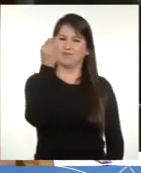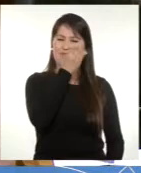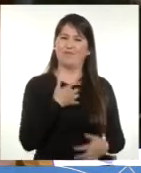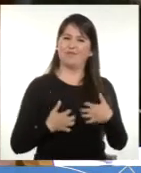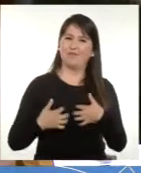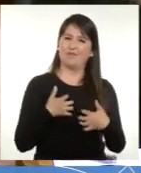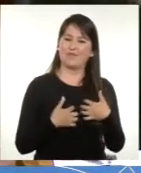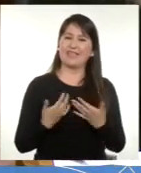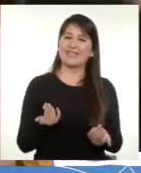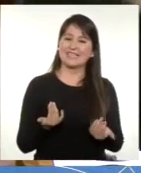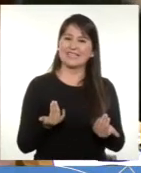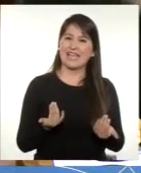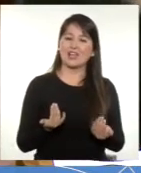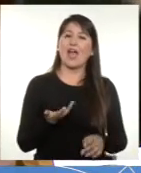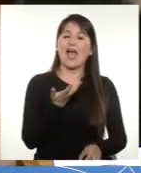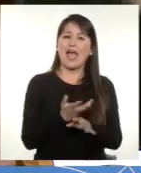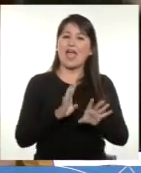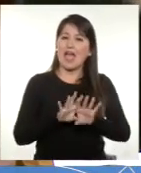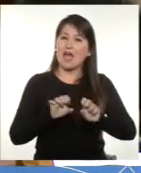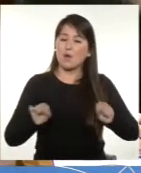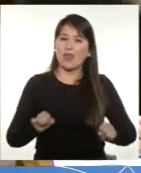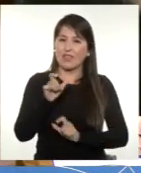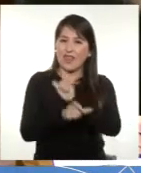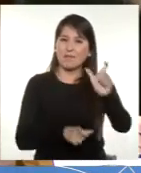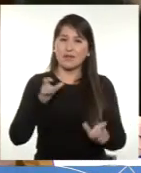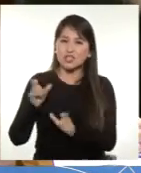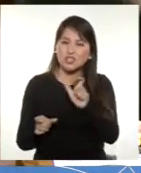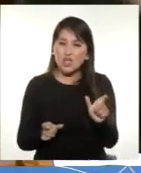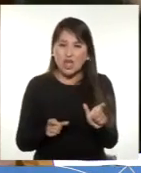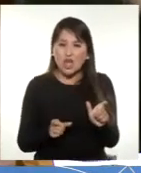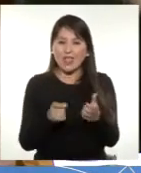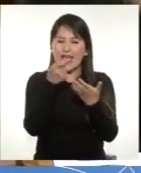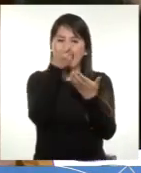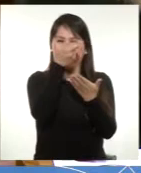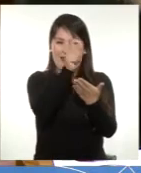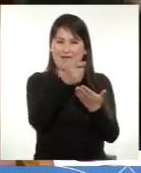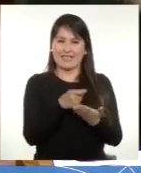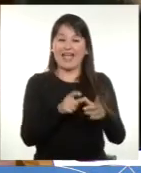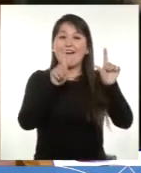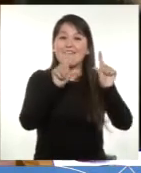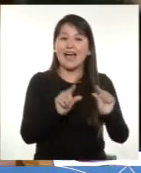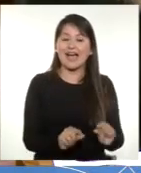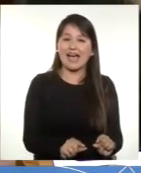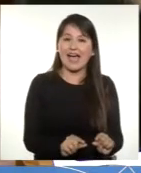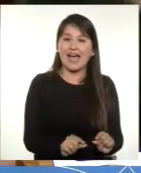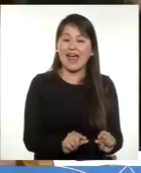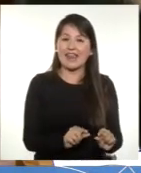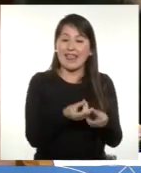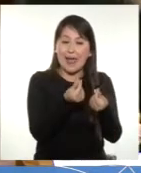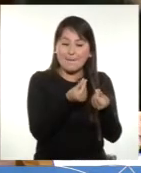un debate público en donde existe consenso que es urgente revisar y rebajar las exenciones y franquicias